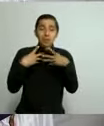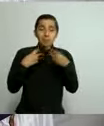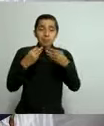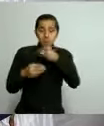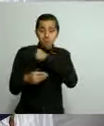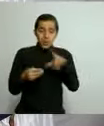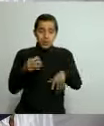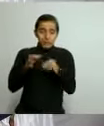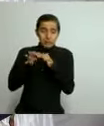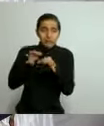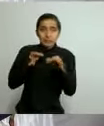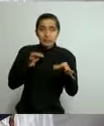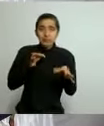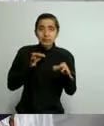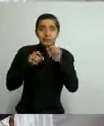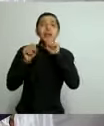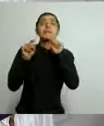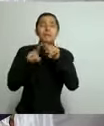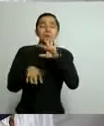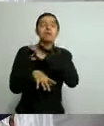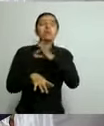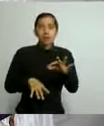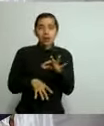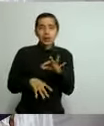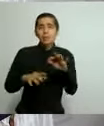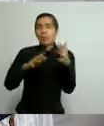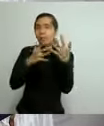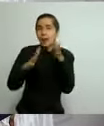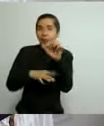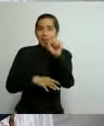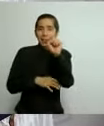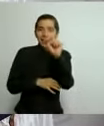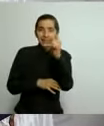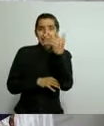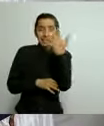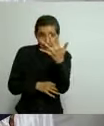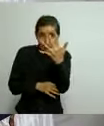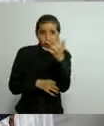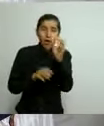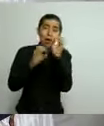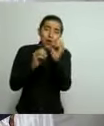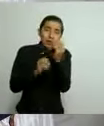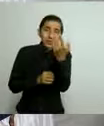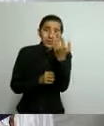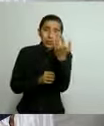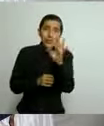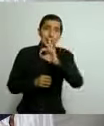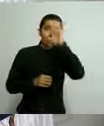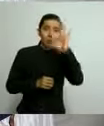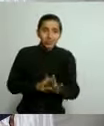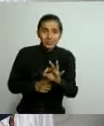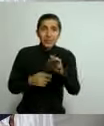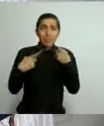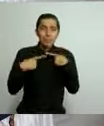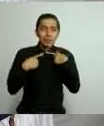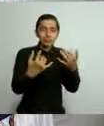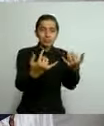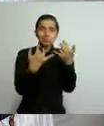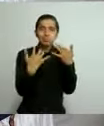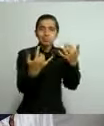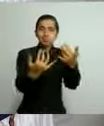y sólo se permitirá que reciban entre un 25% o 50% de sus clientes,